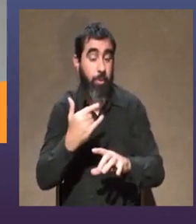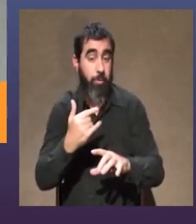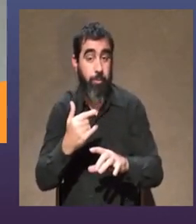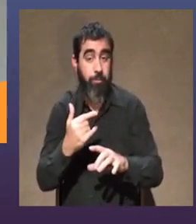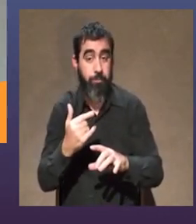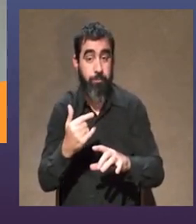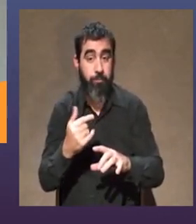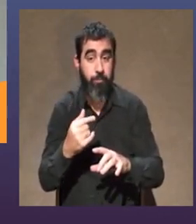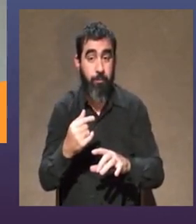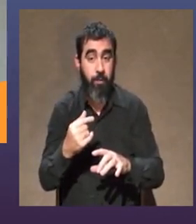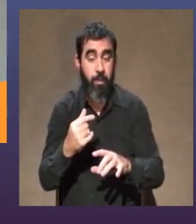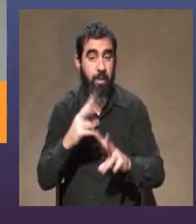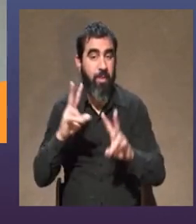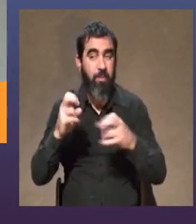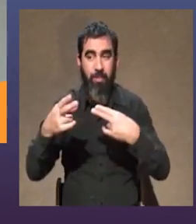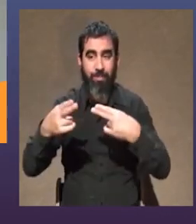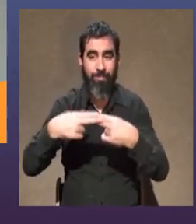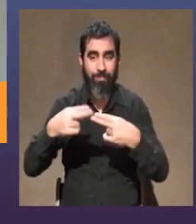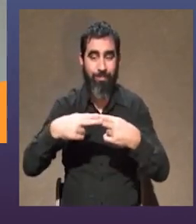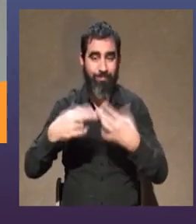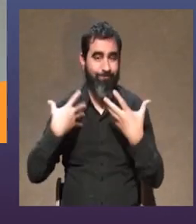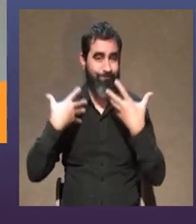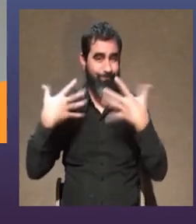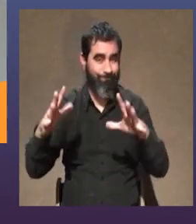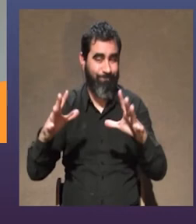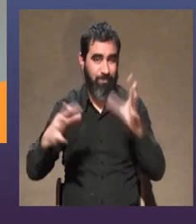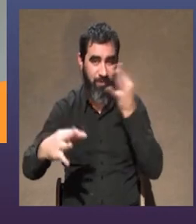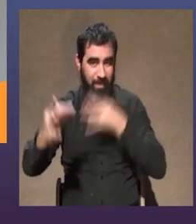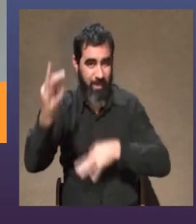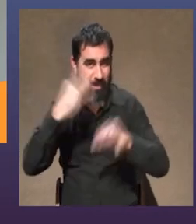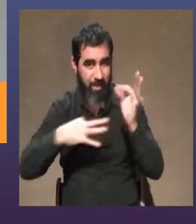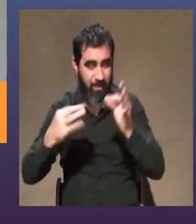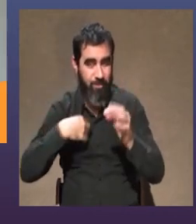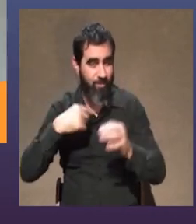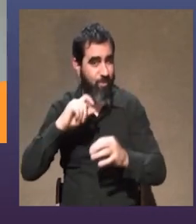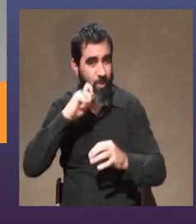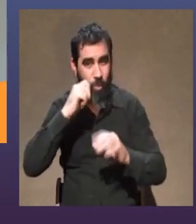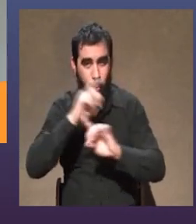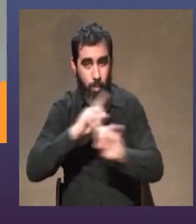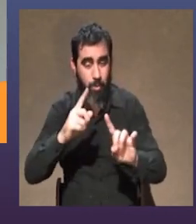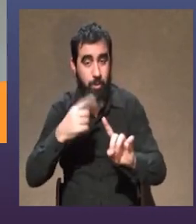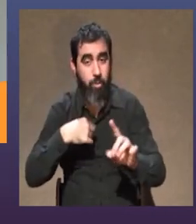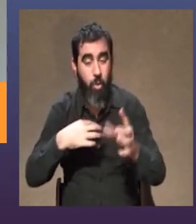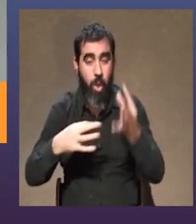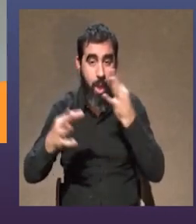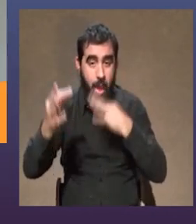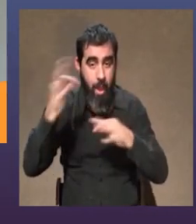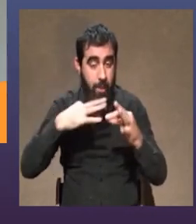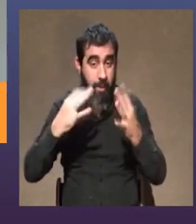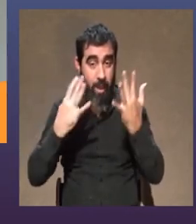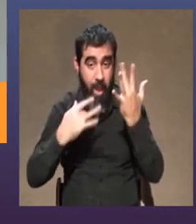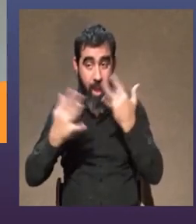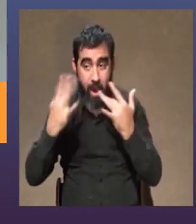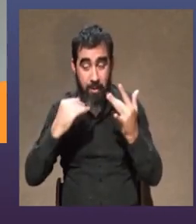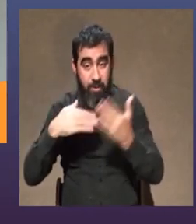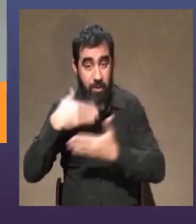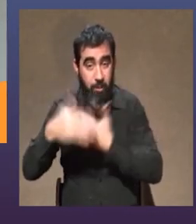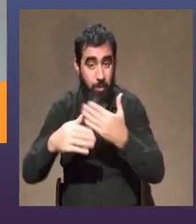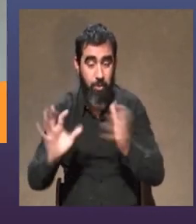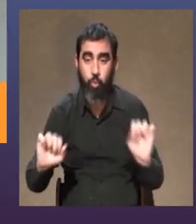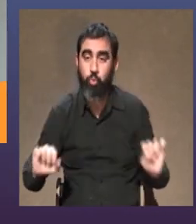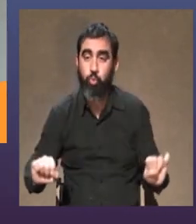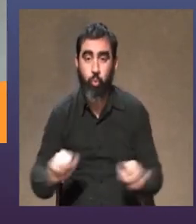a la vía online del teatro tipo o sea las obras que tenían proceso las suspendí de cuajo